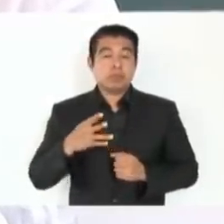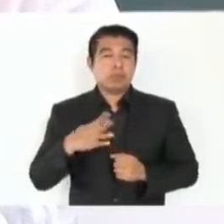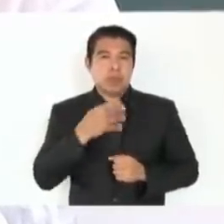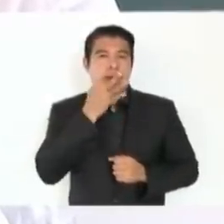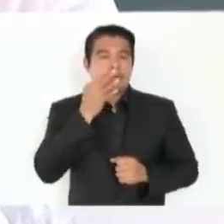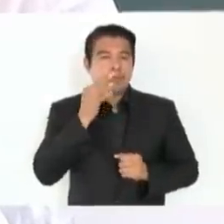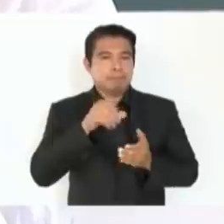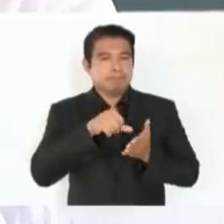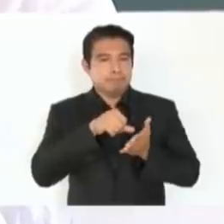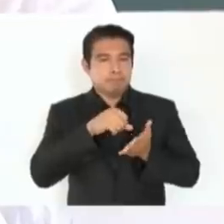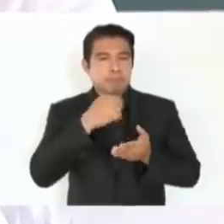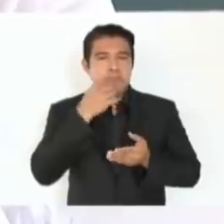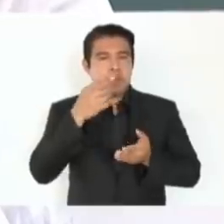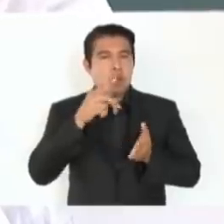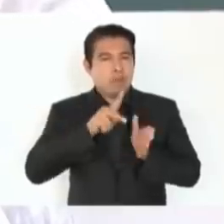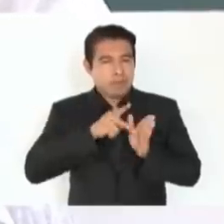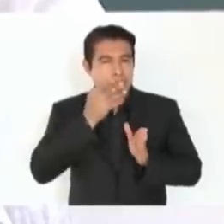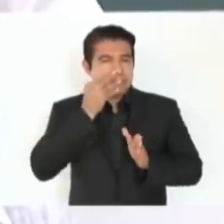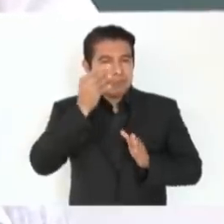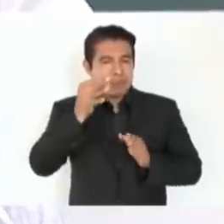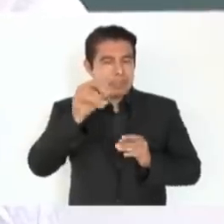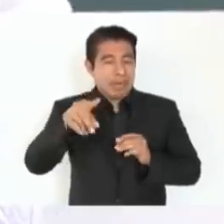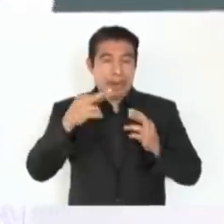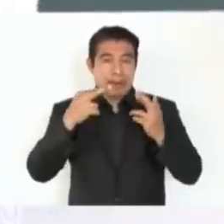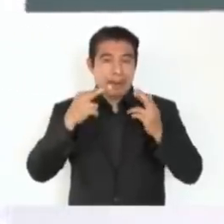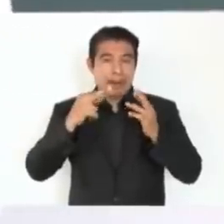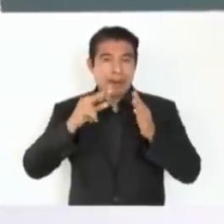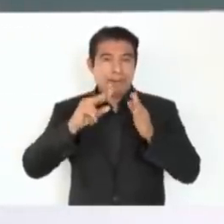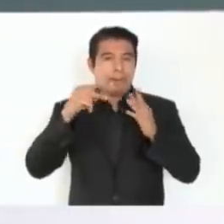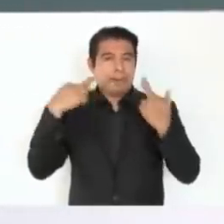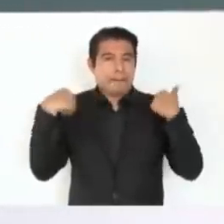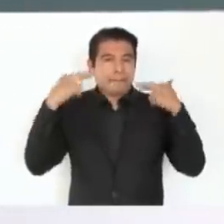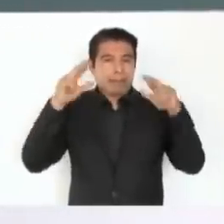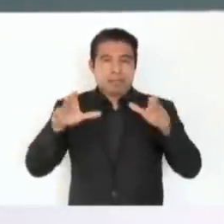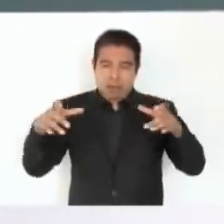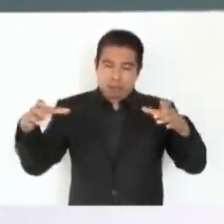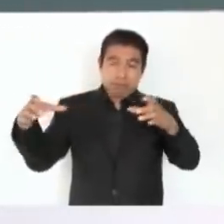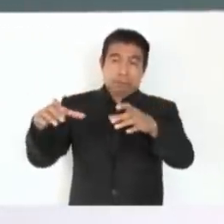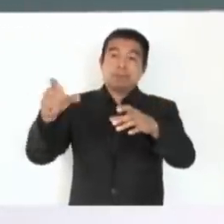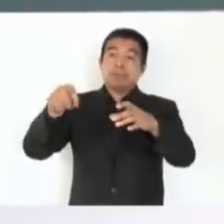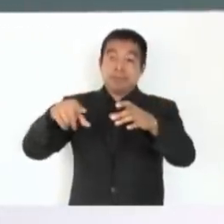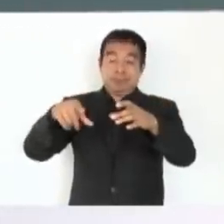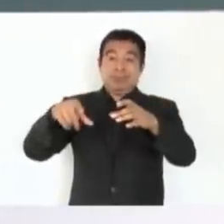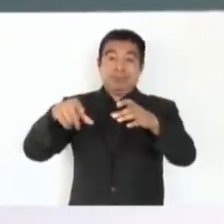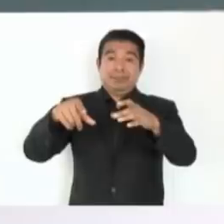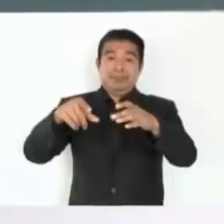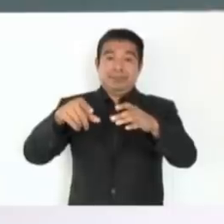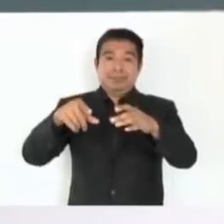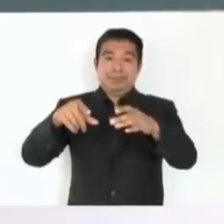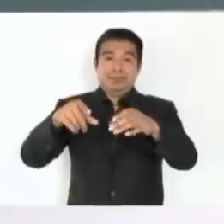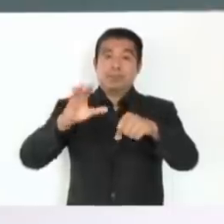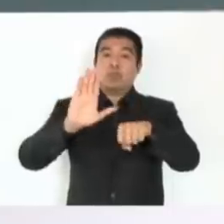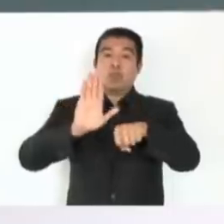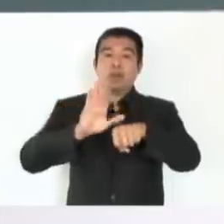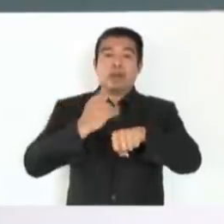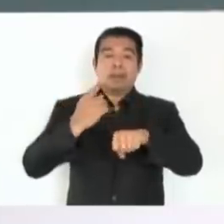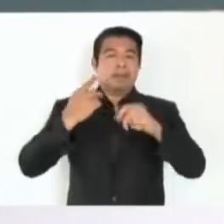lo que representan, porque el pueblo lo tiene muy